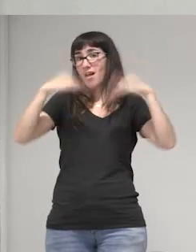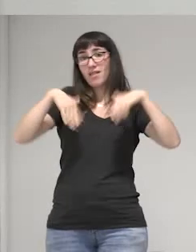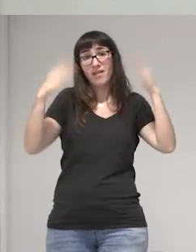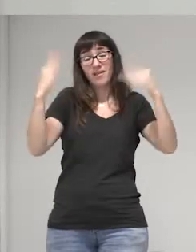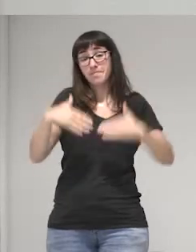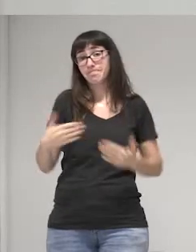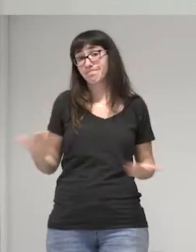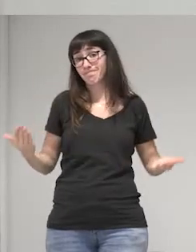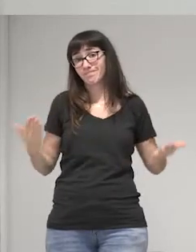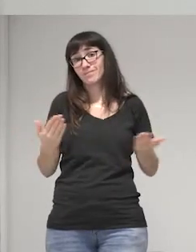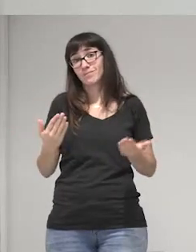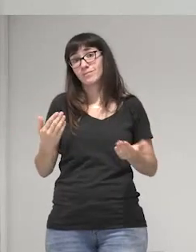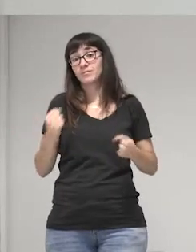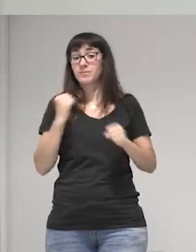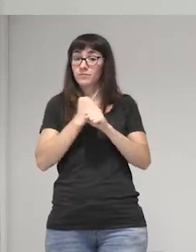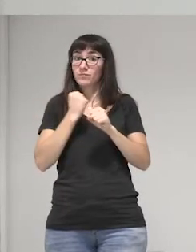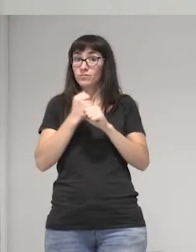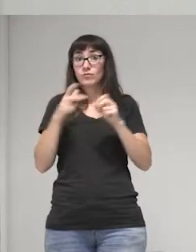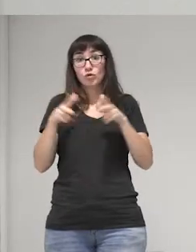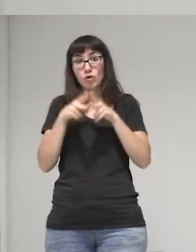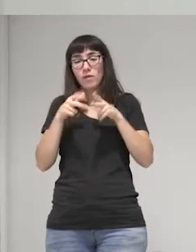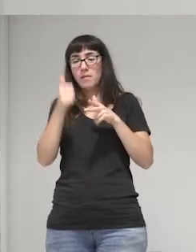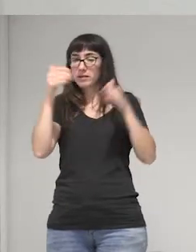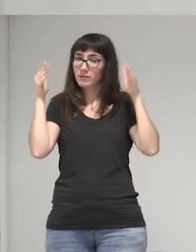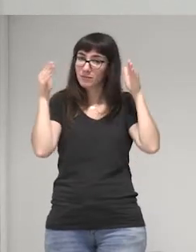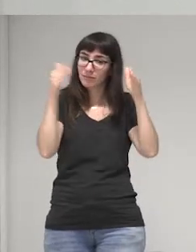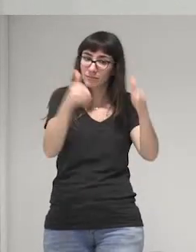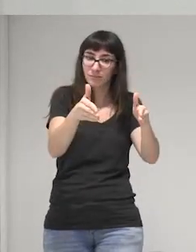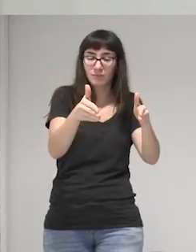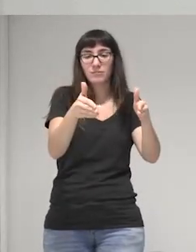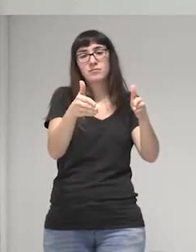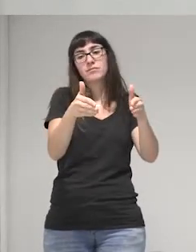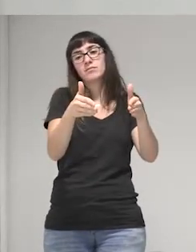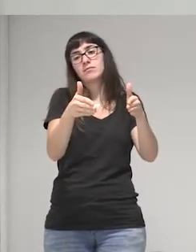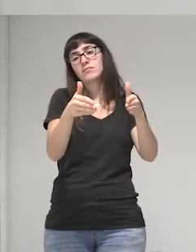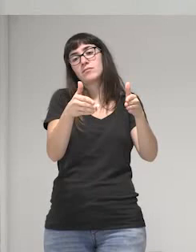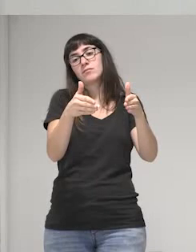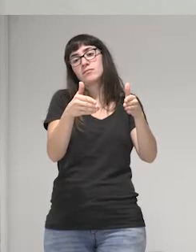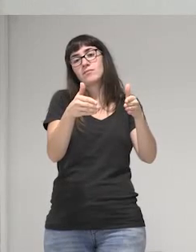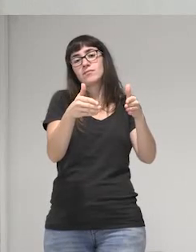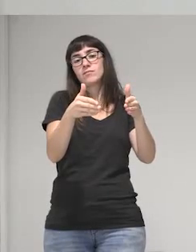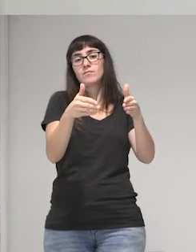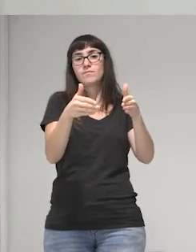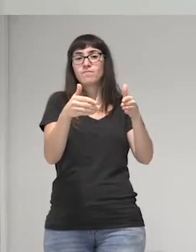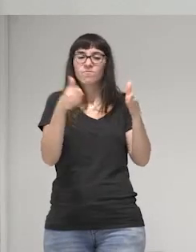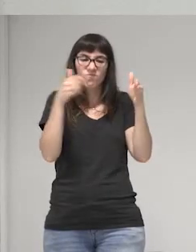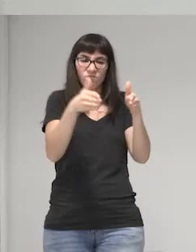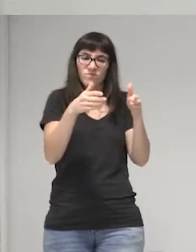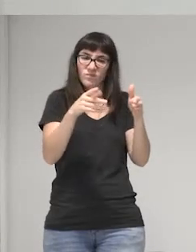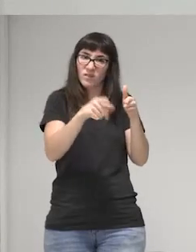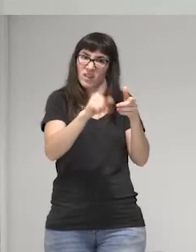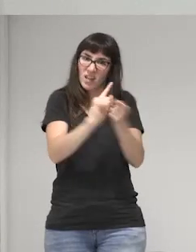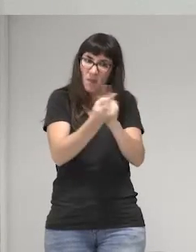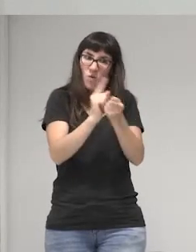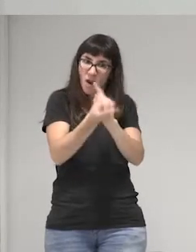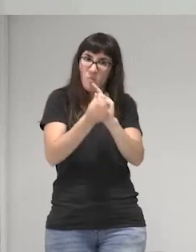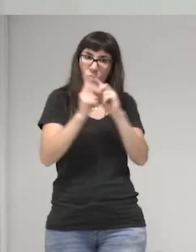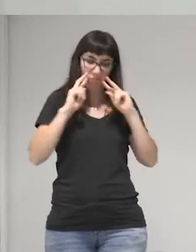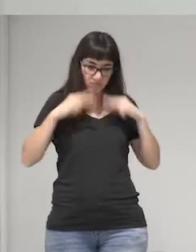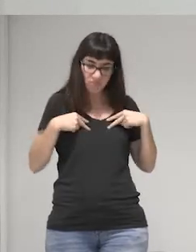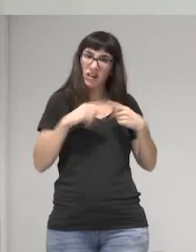y el trabajo social está muy enfocado en quererte cambiar de lo que sos que yo no piso así